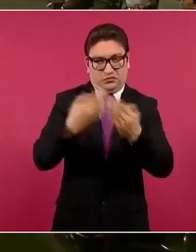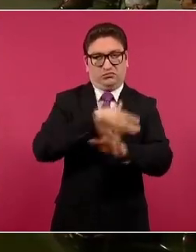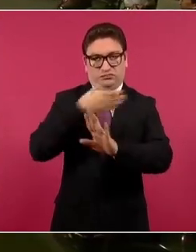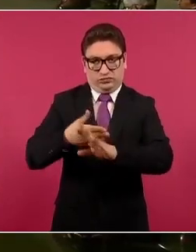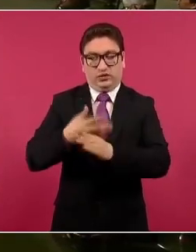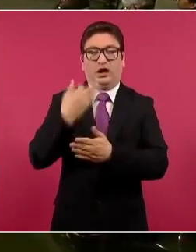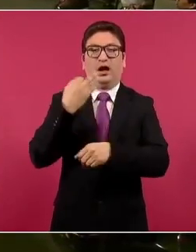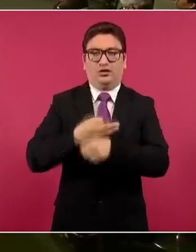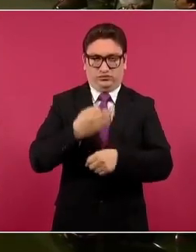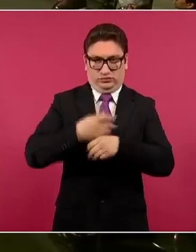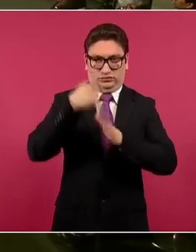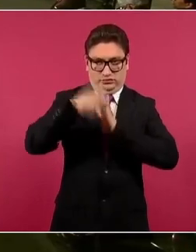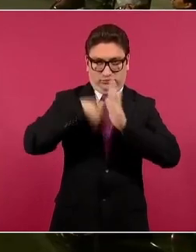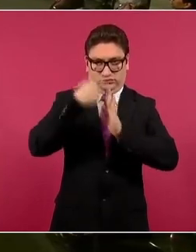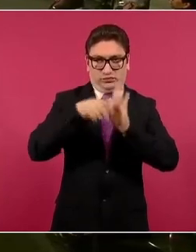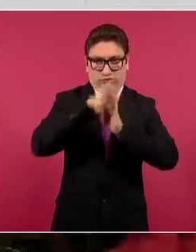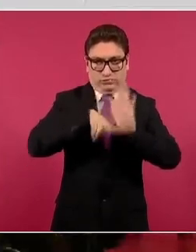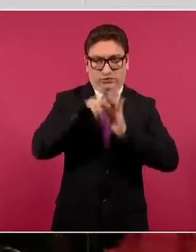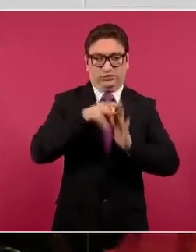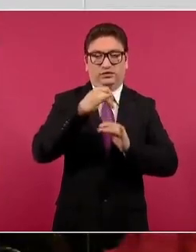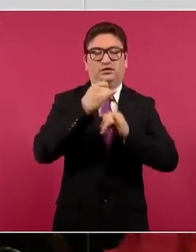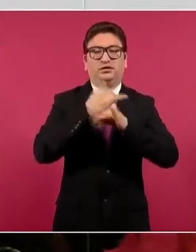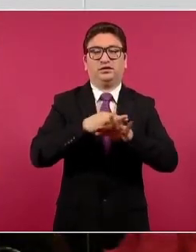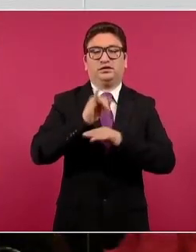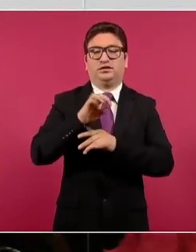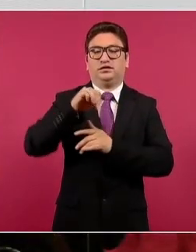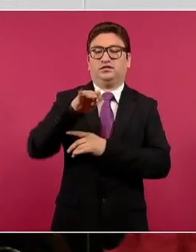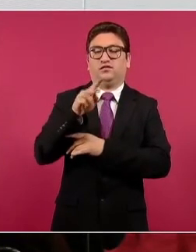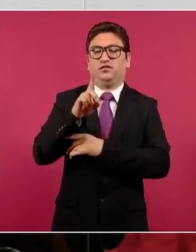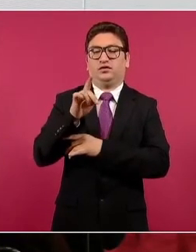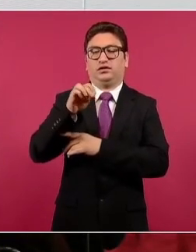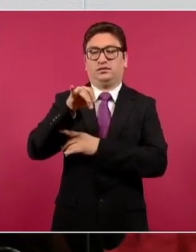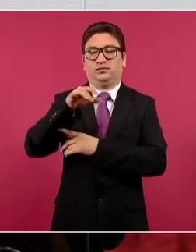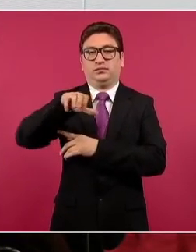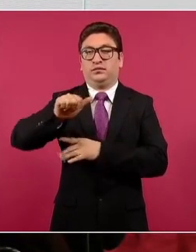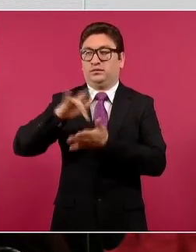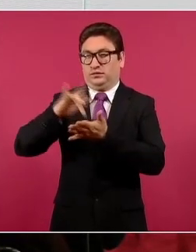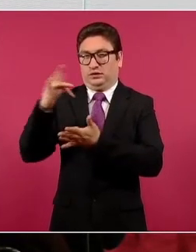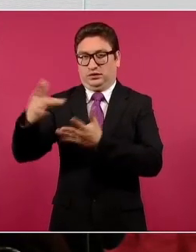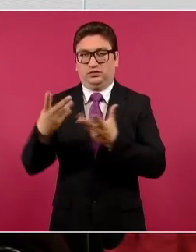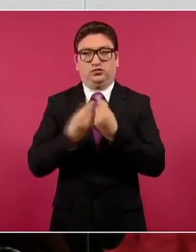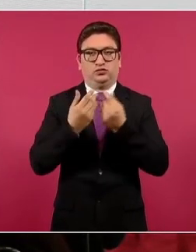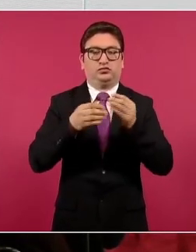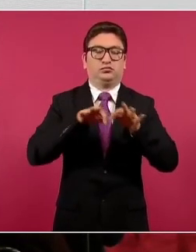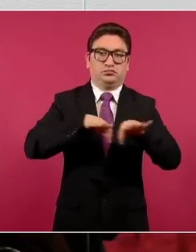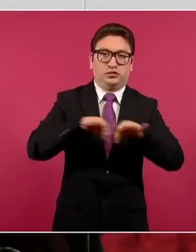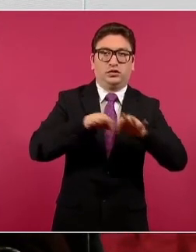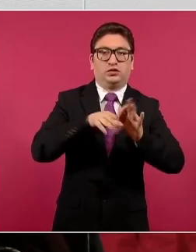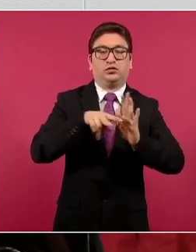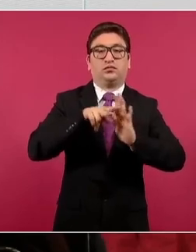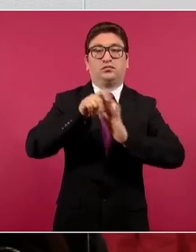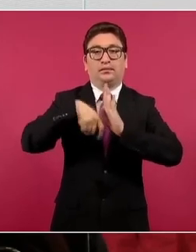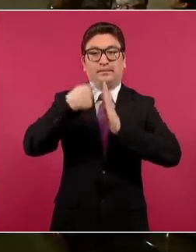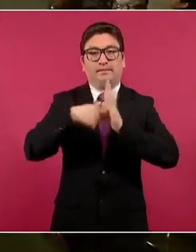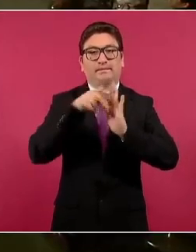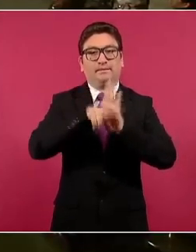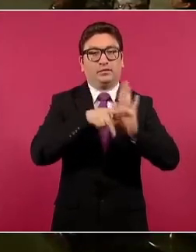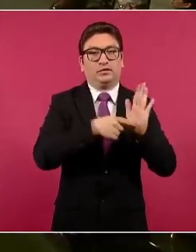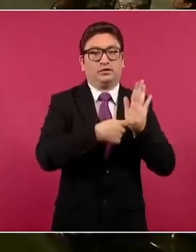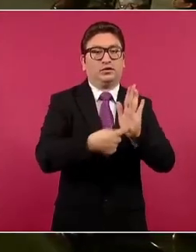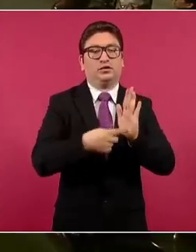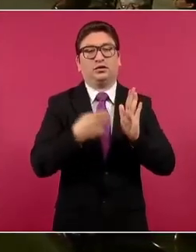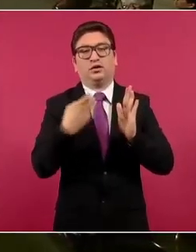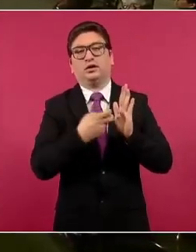en colaboración con Infodemia, a los que agradecemos mucho, un video con